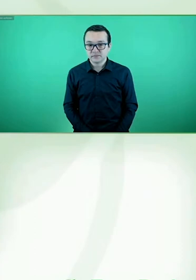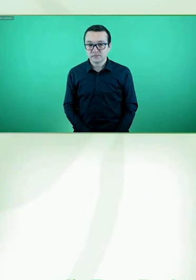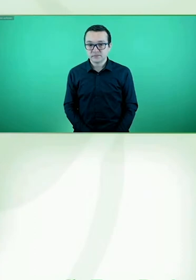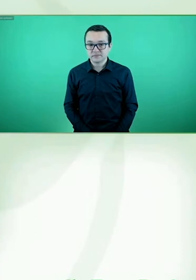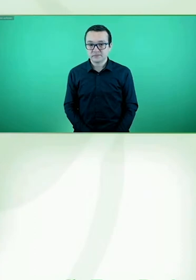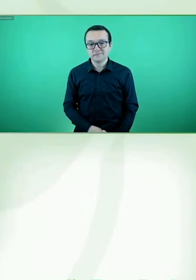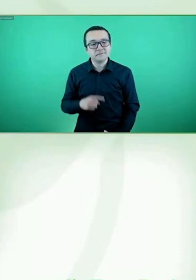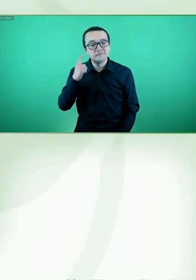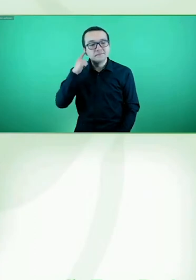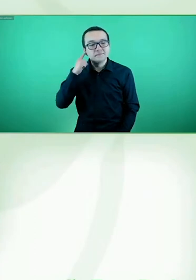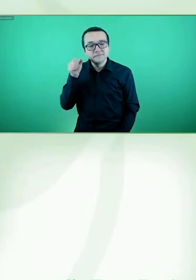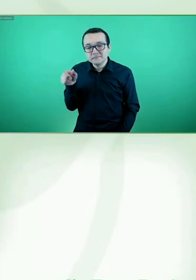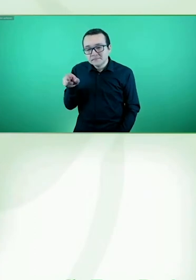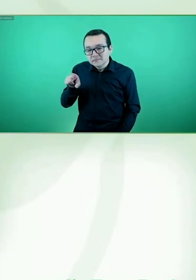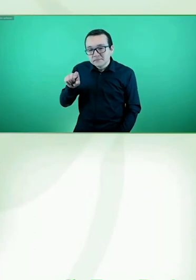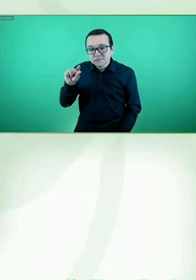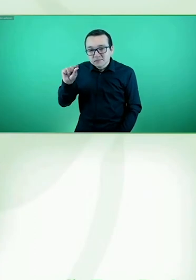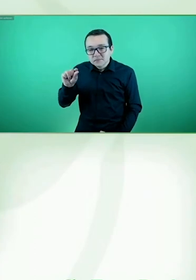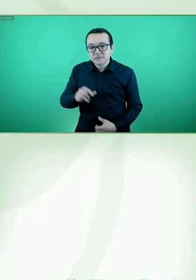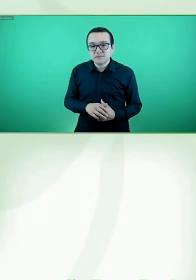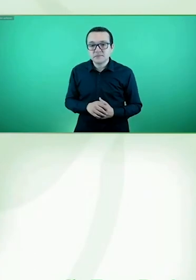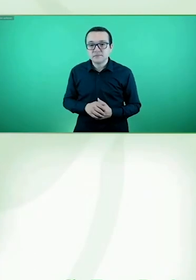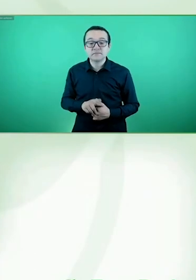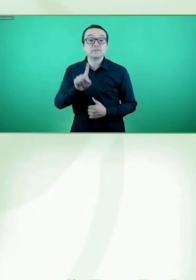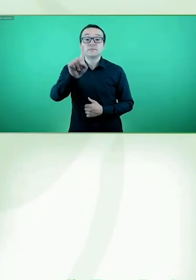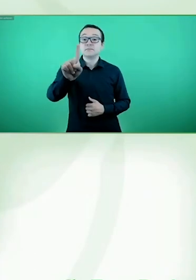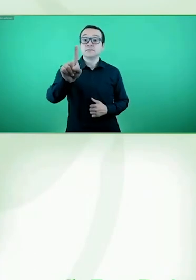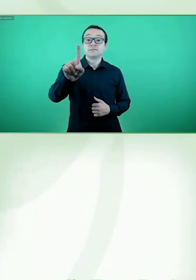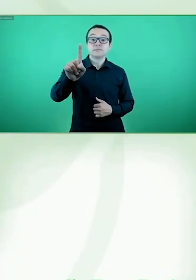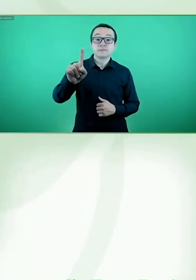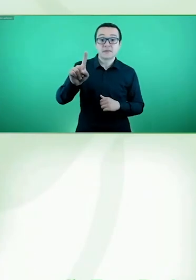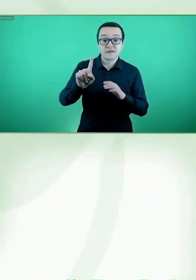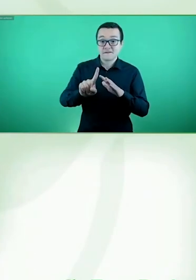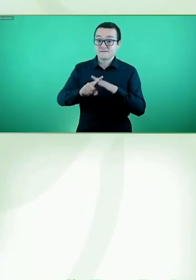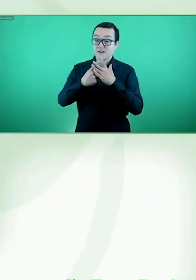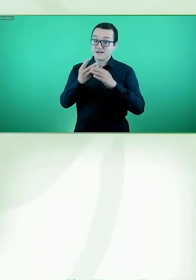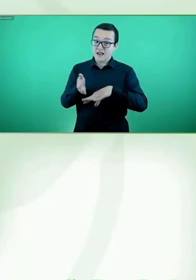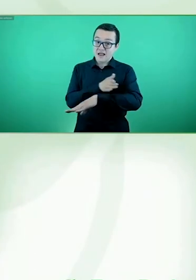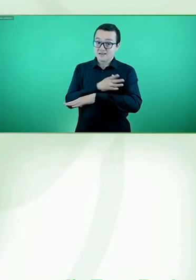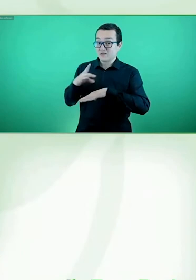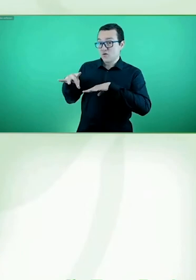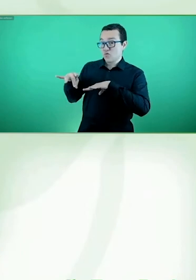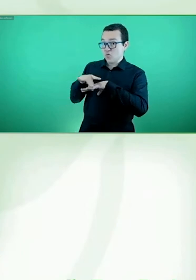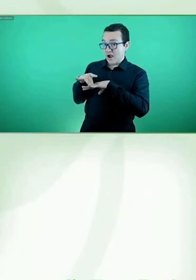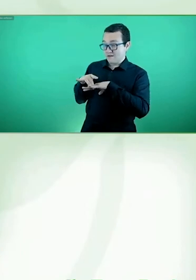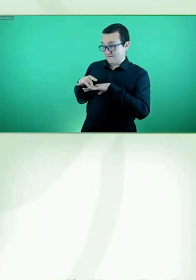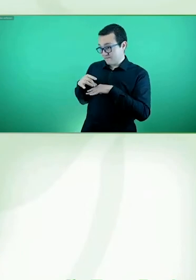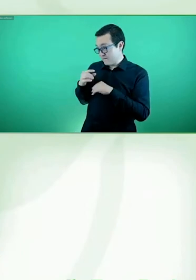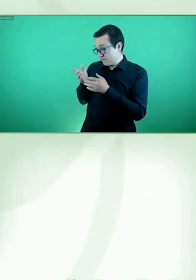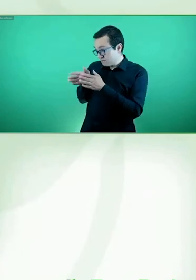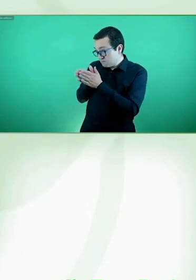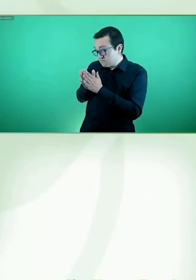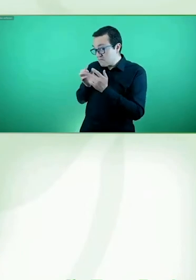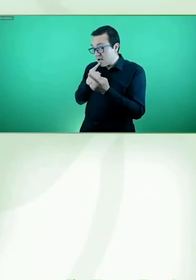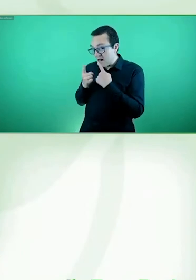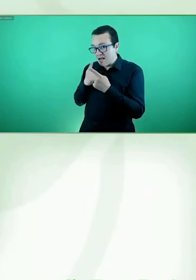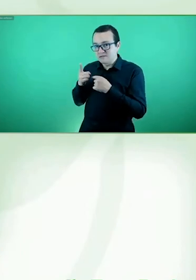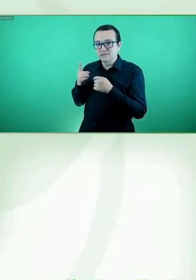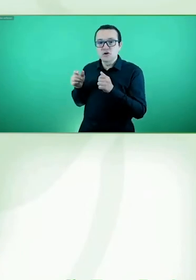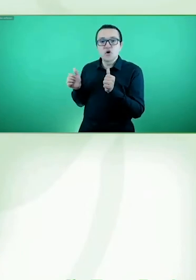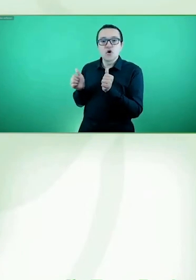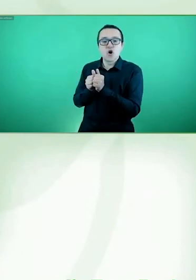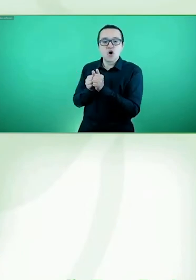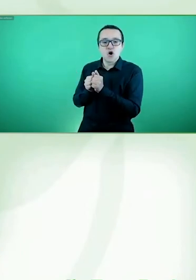Gracias. en el principio, tengo que pregunta mi esposa, ella es co-foundera, si arregar esta